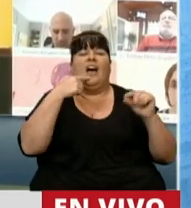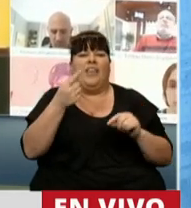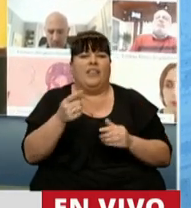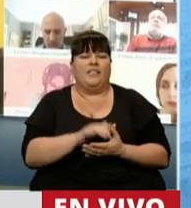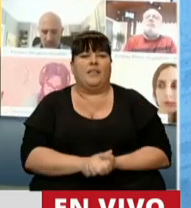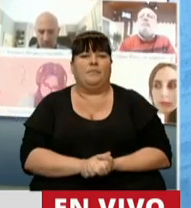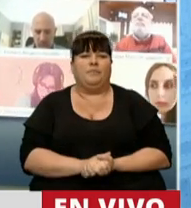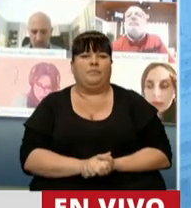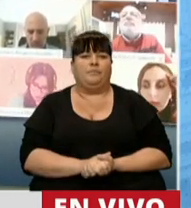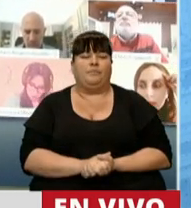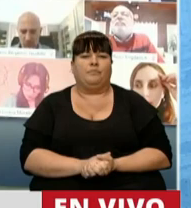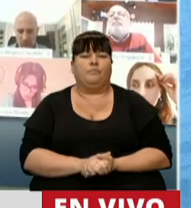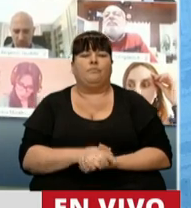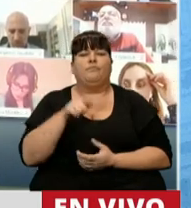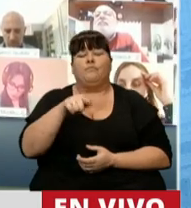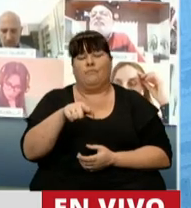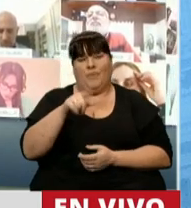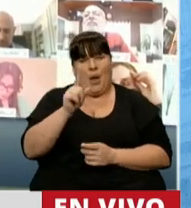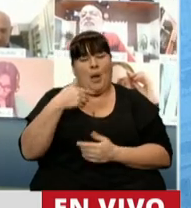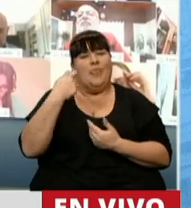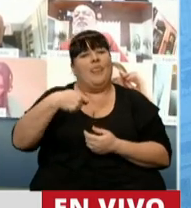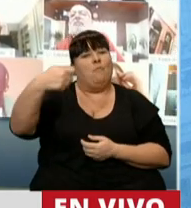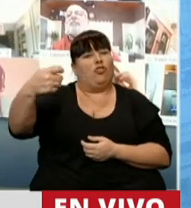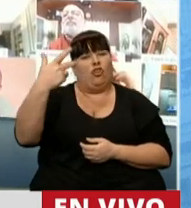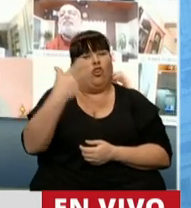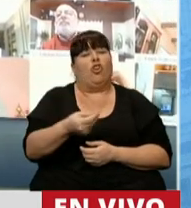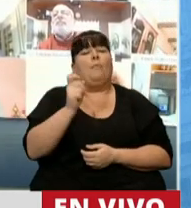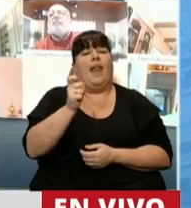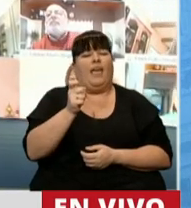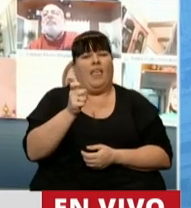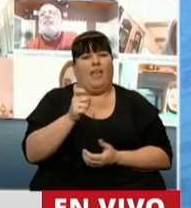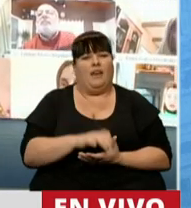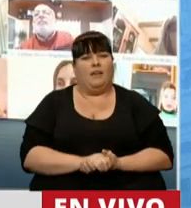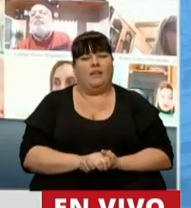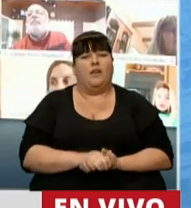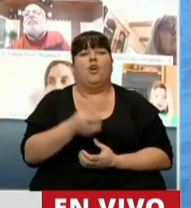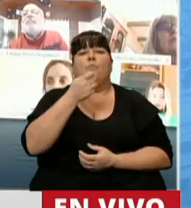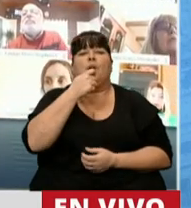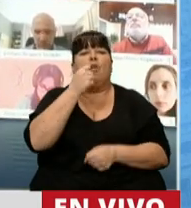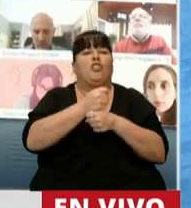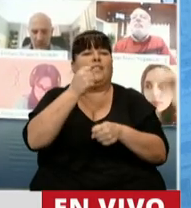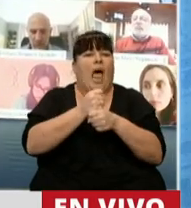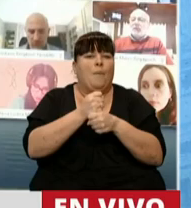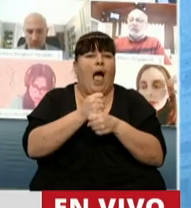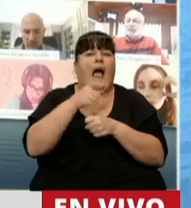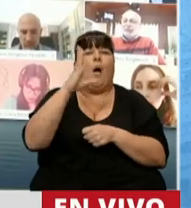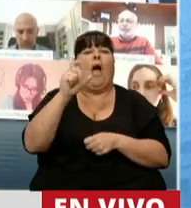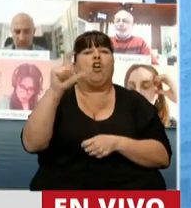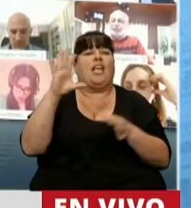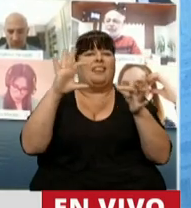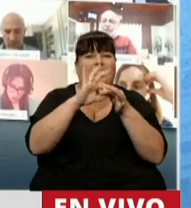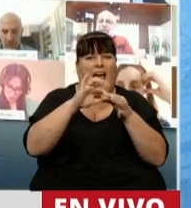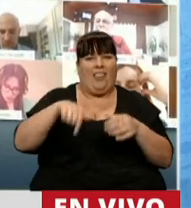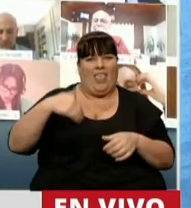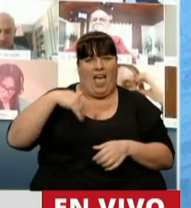que no estaban alcanzados con los beneficios de esta moratoria aquellos que desarrollen actividades reguladas por el Banco Central